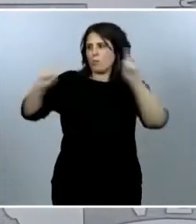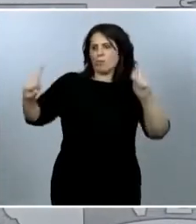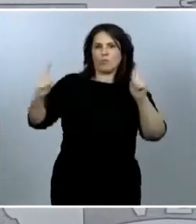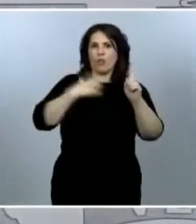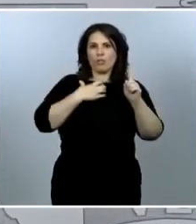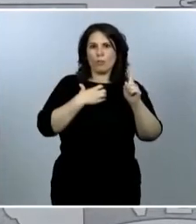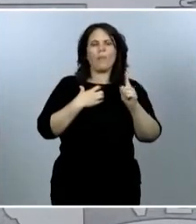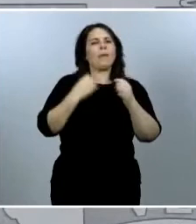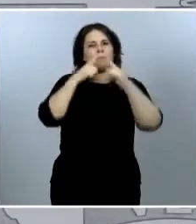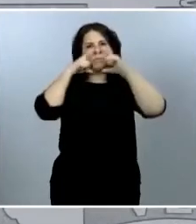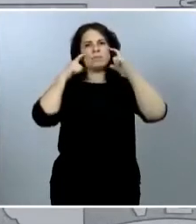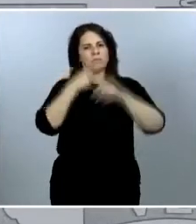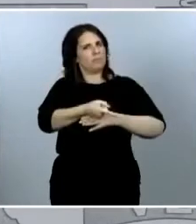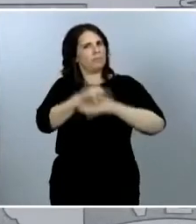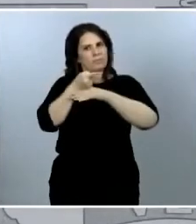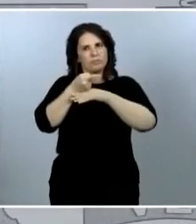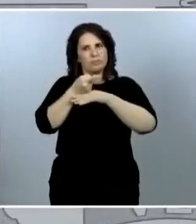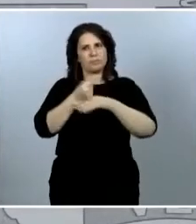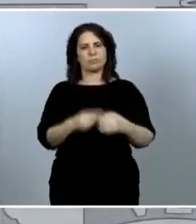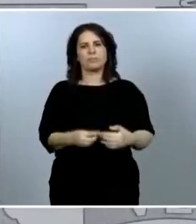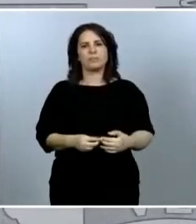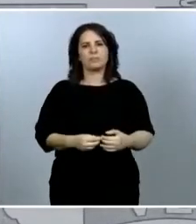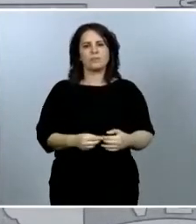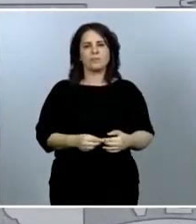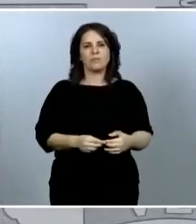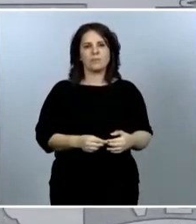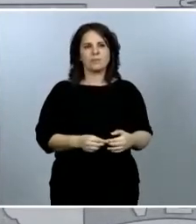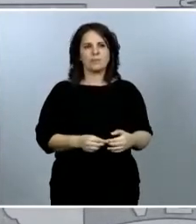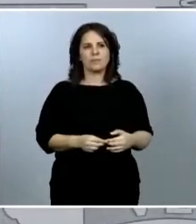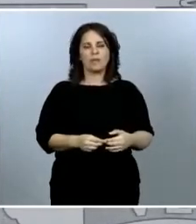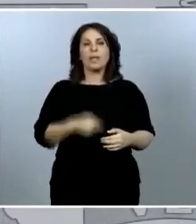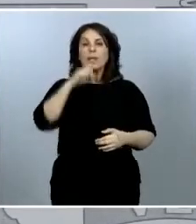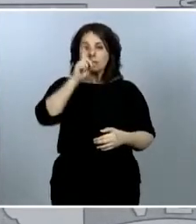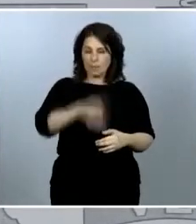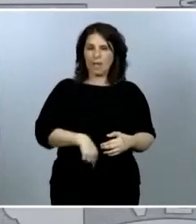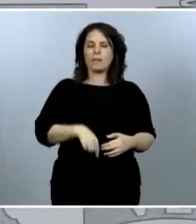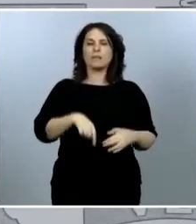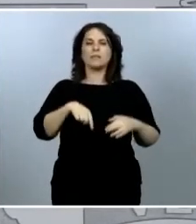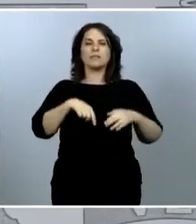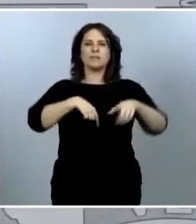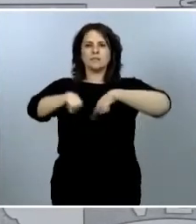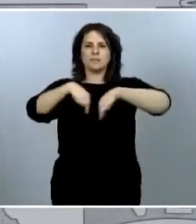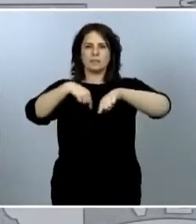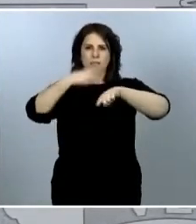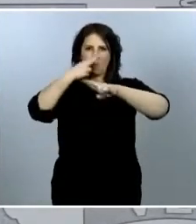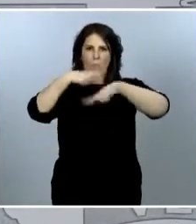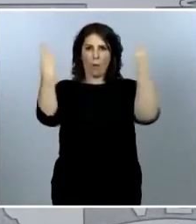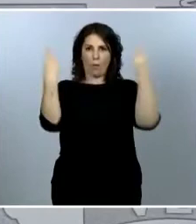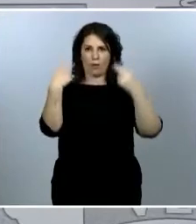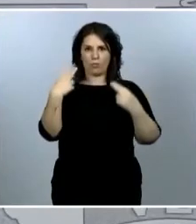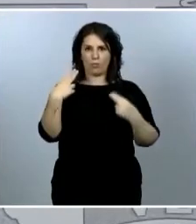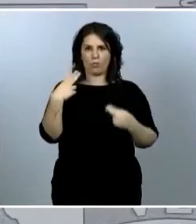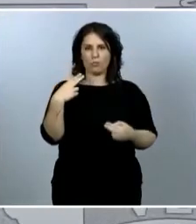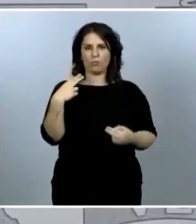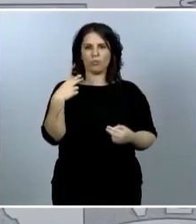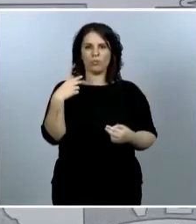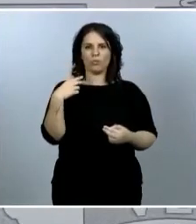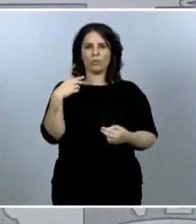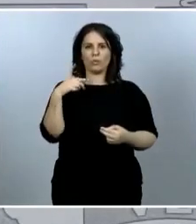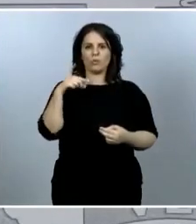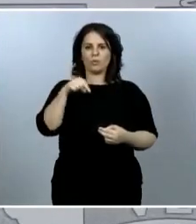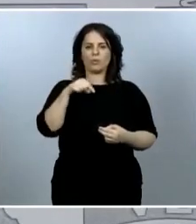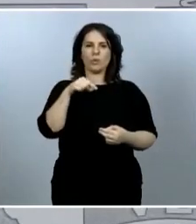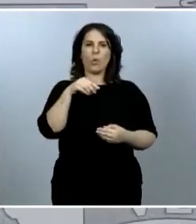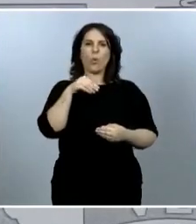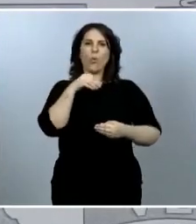Esta medida se aplica en los medios de transporte público. Este uso obligatorio no se aplicará a